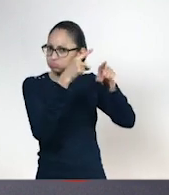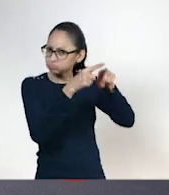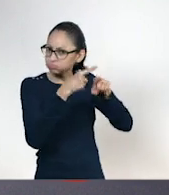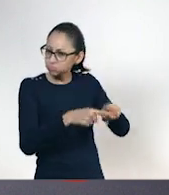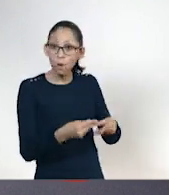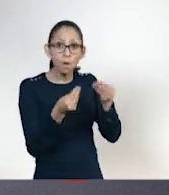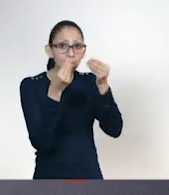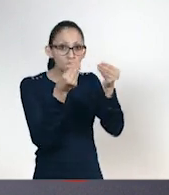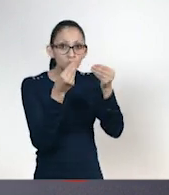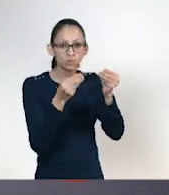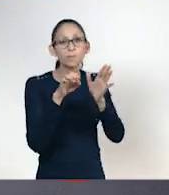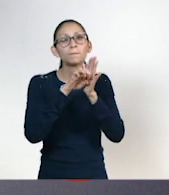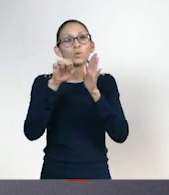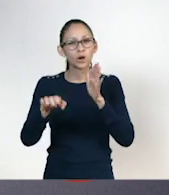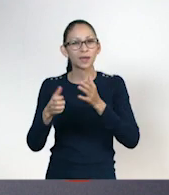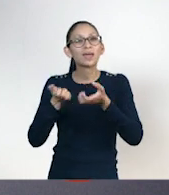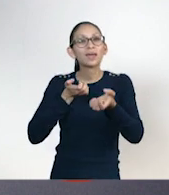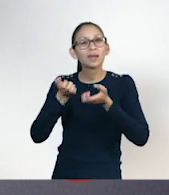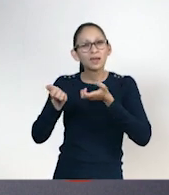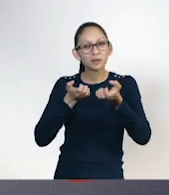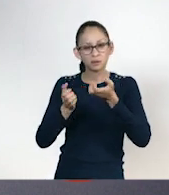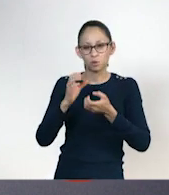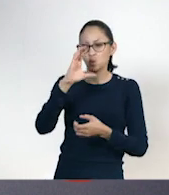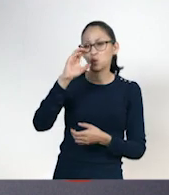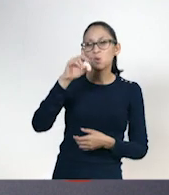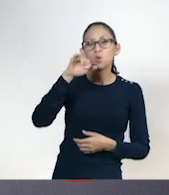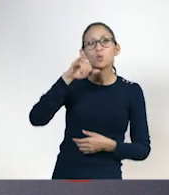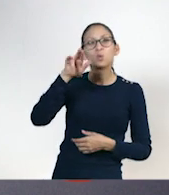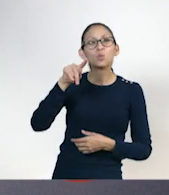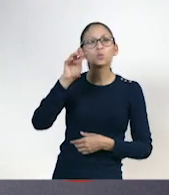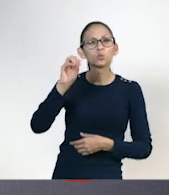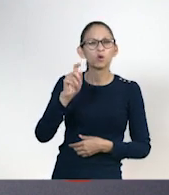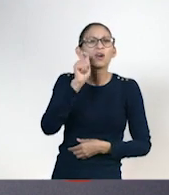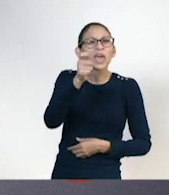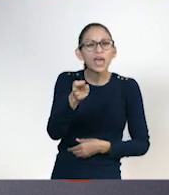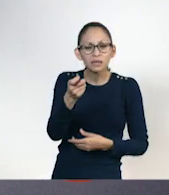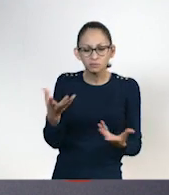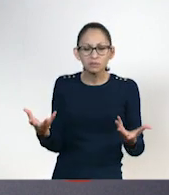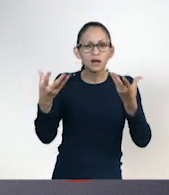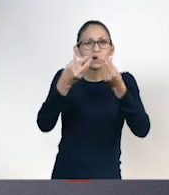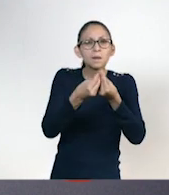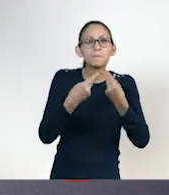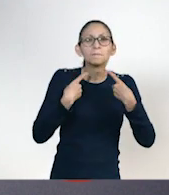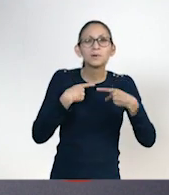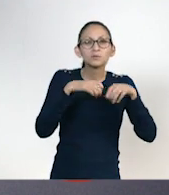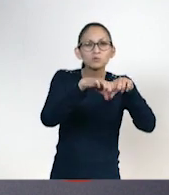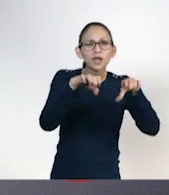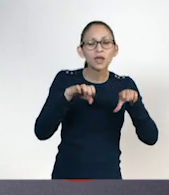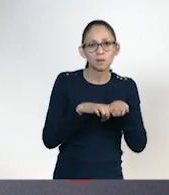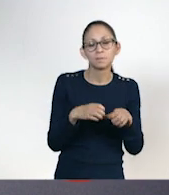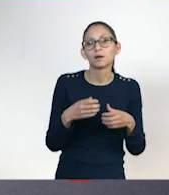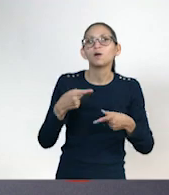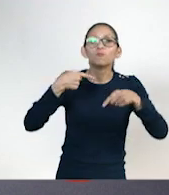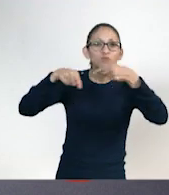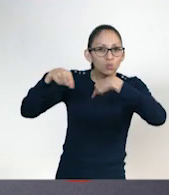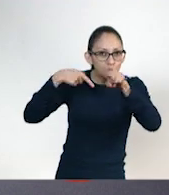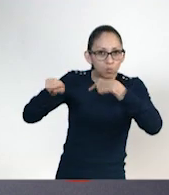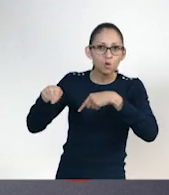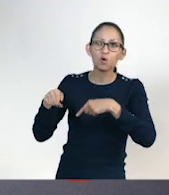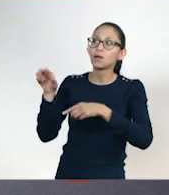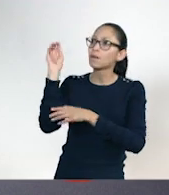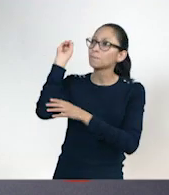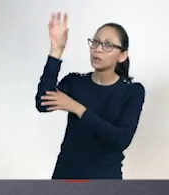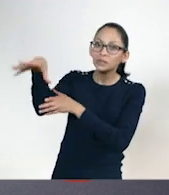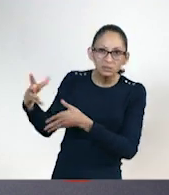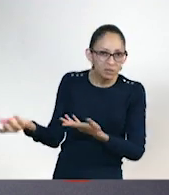existen los deportes de conjunto, aquellos que se juegan en equipo, como el fútbol, el básquetbol, el waterpolo.